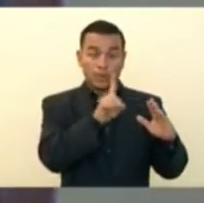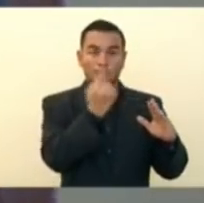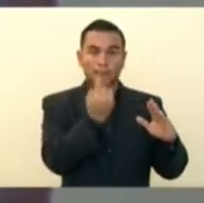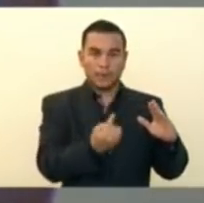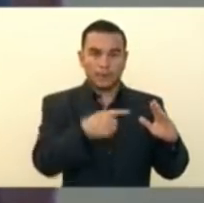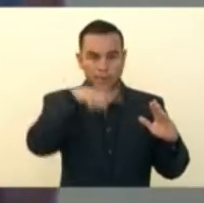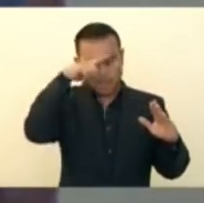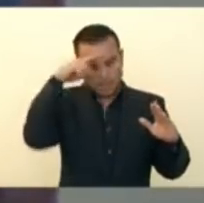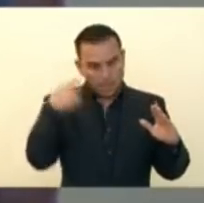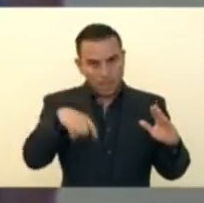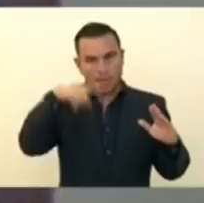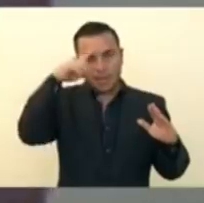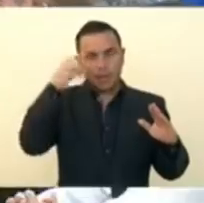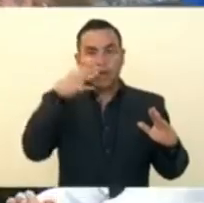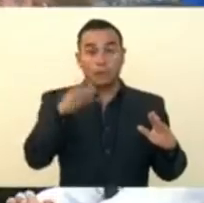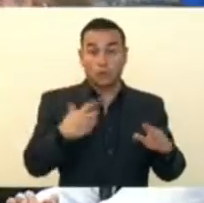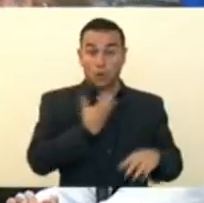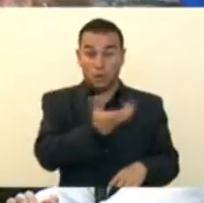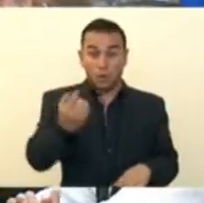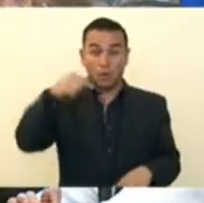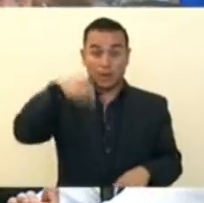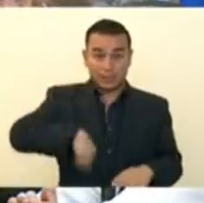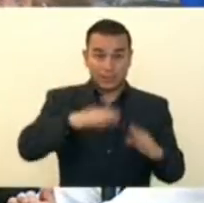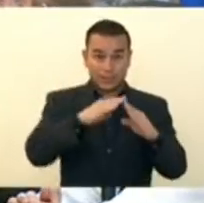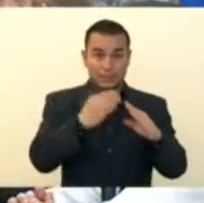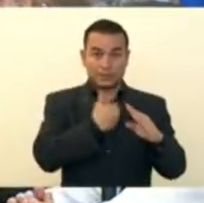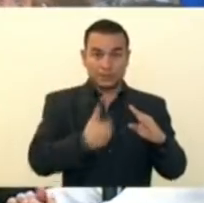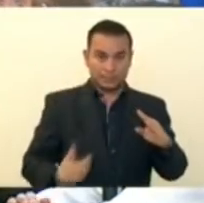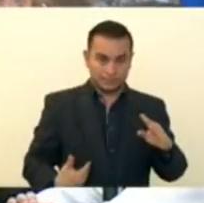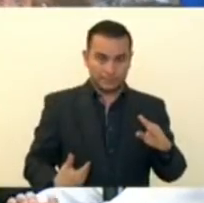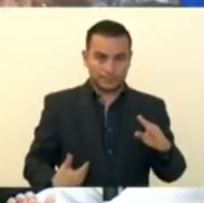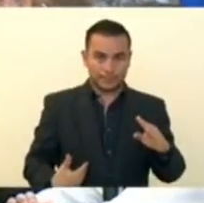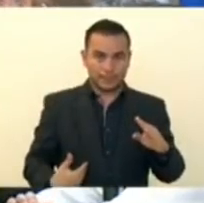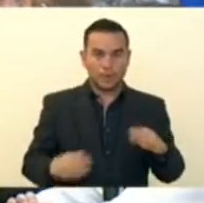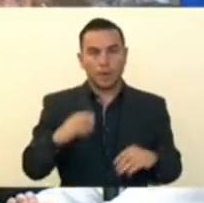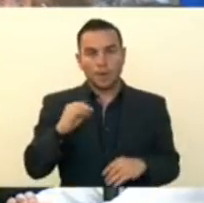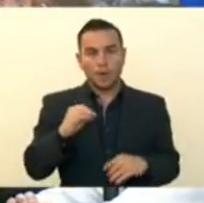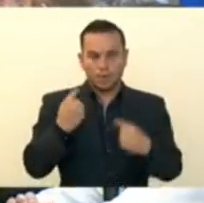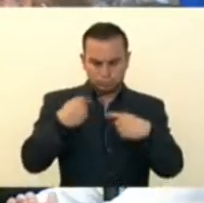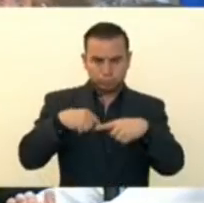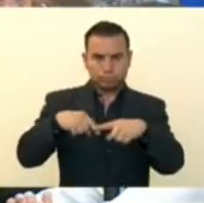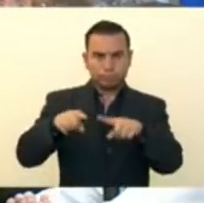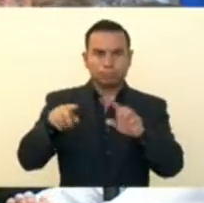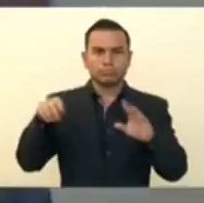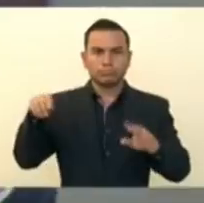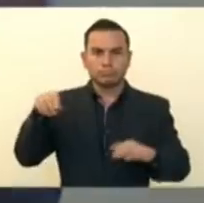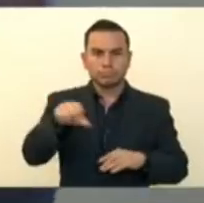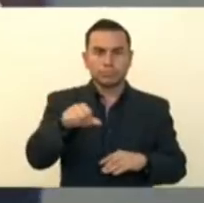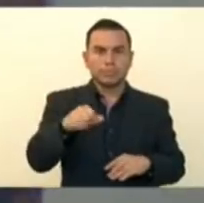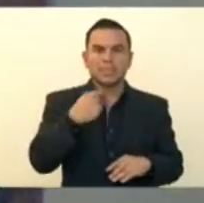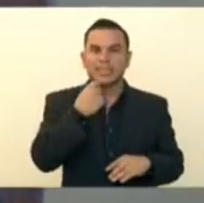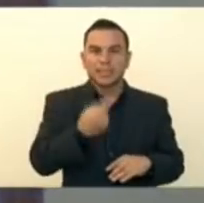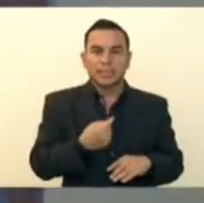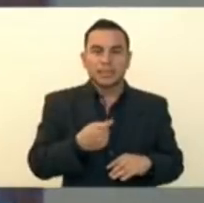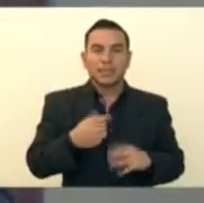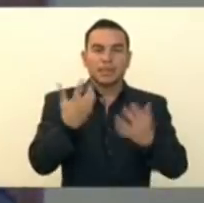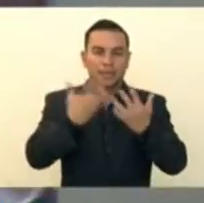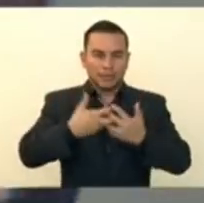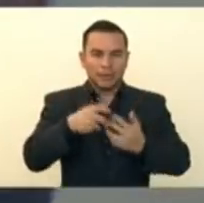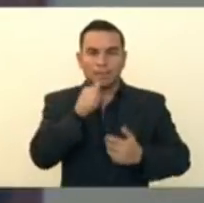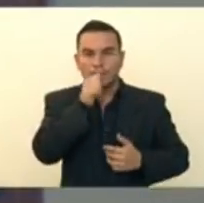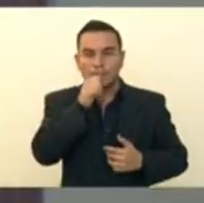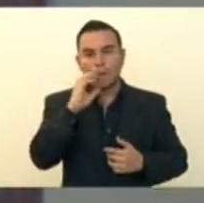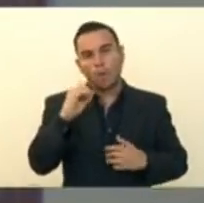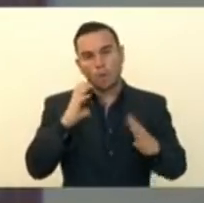ya sea todos los que estamos aquí, por ejemplo, o toda la gente que va a continuar recibiendo salario, ya sea de la empresa privada o del gobierno